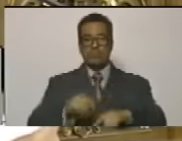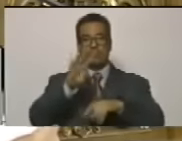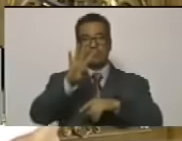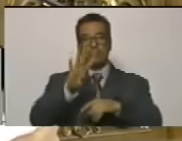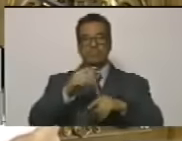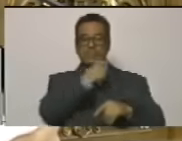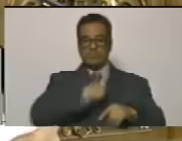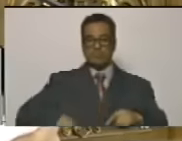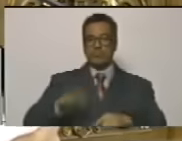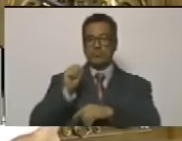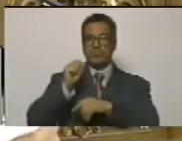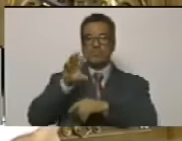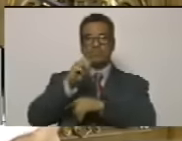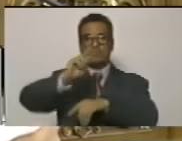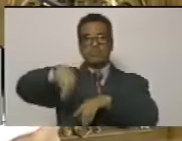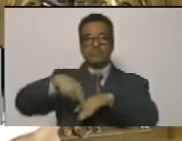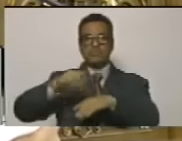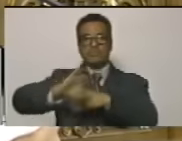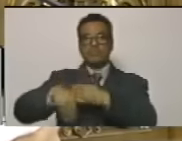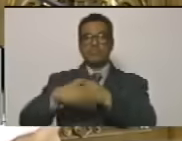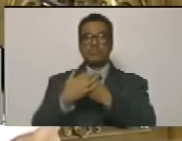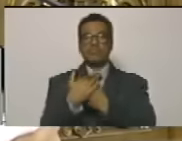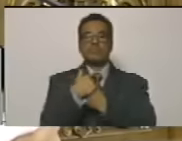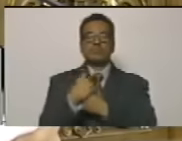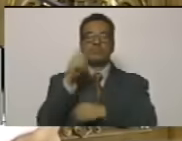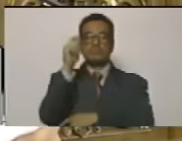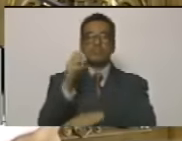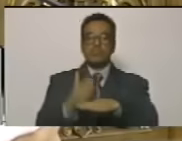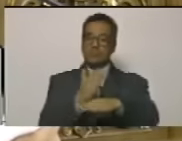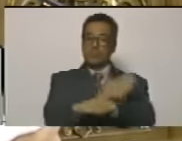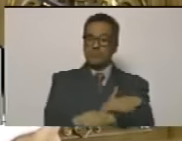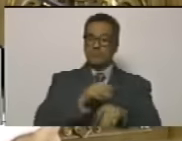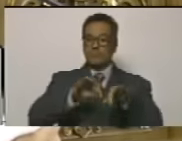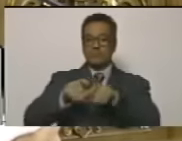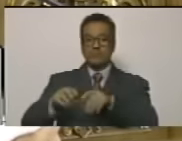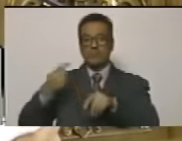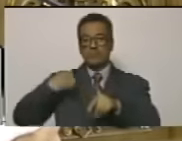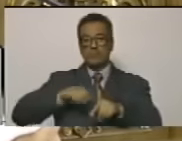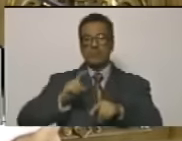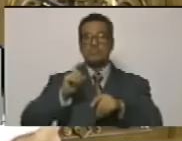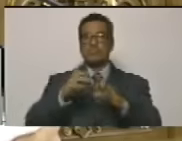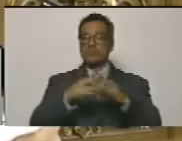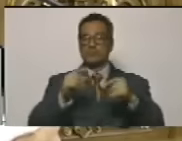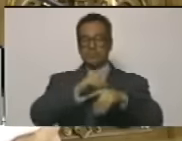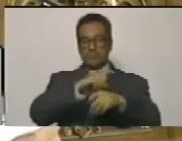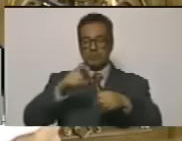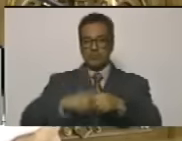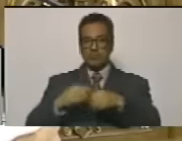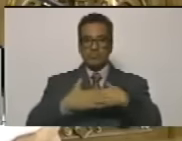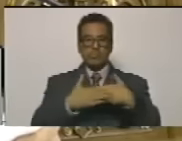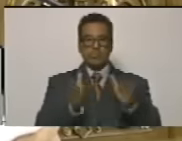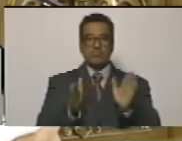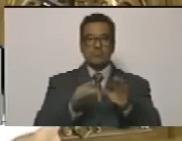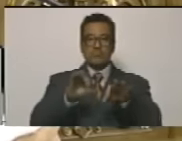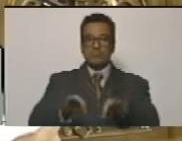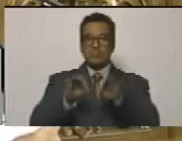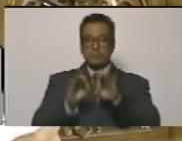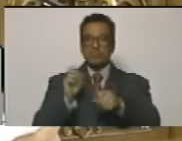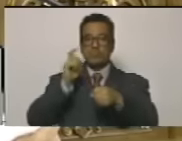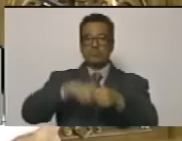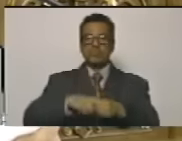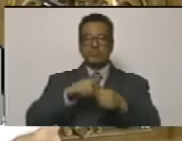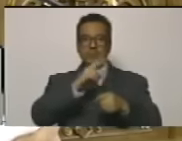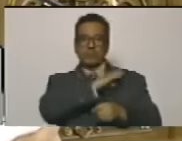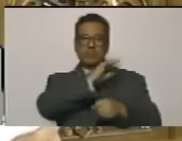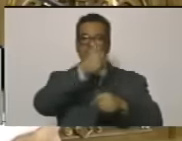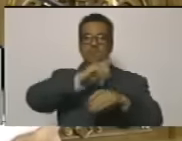El Presidente de la Asamblea Nacional, Diputado Jorge Rodríguez Gómez, previo anuncio de Secretaría de la Existencia del Correo Reglamentario, declaró abierta la sesión especial con la asistencia de